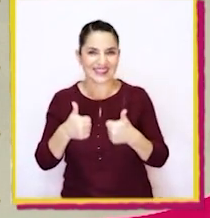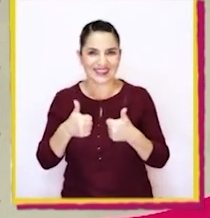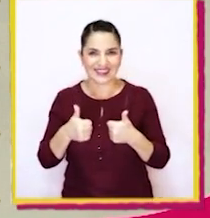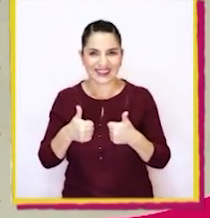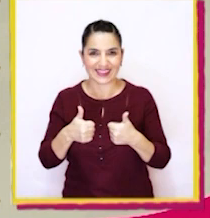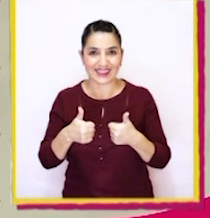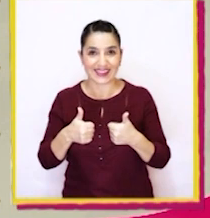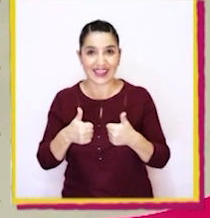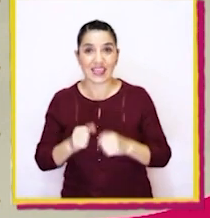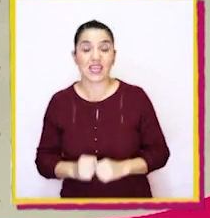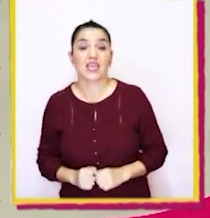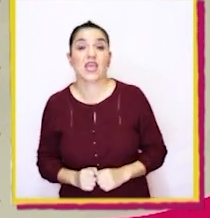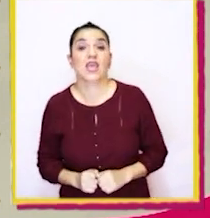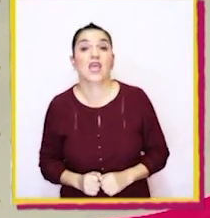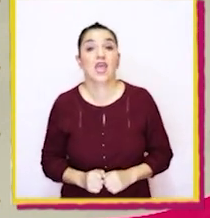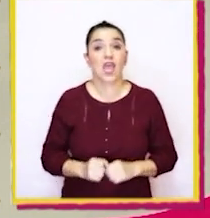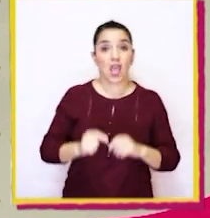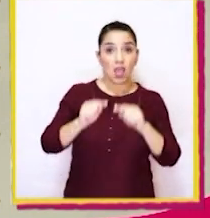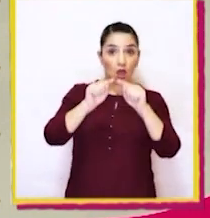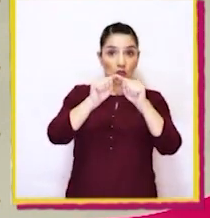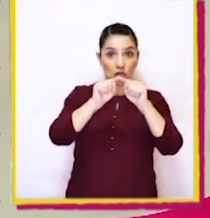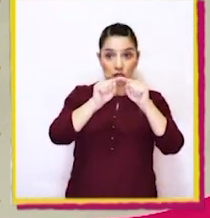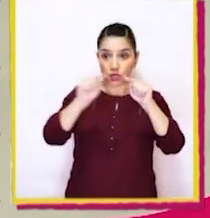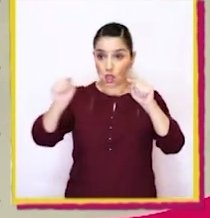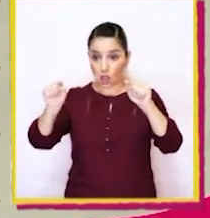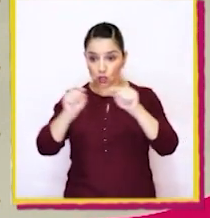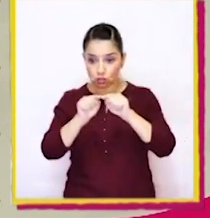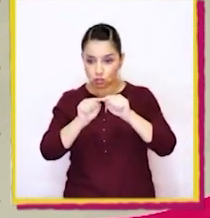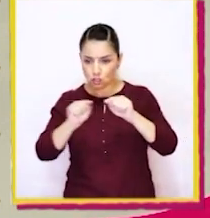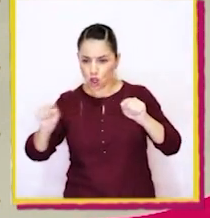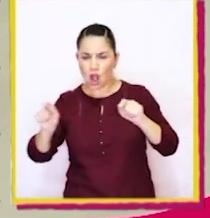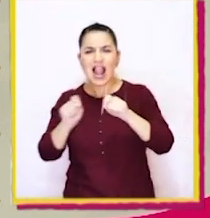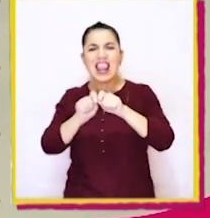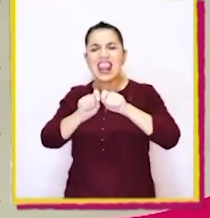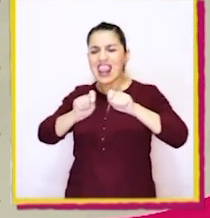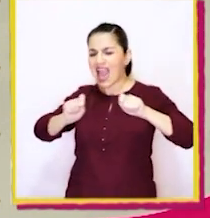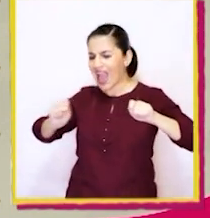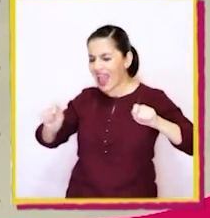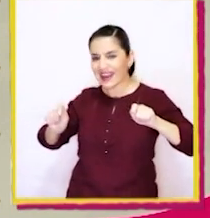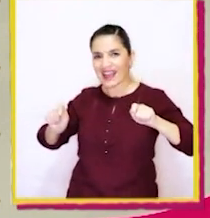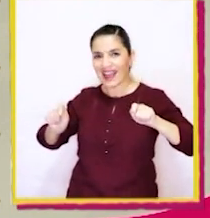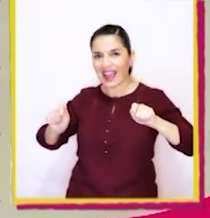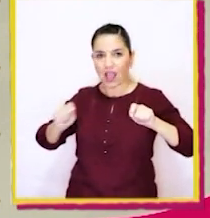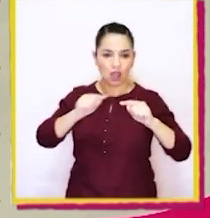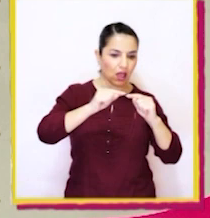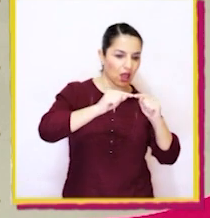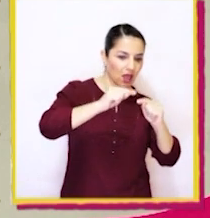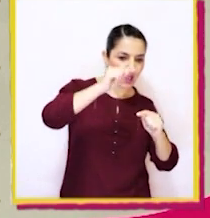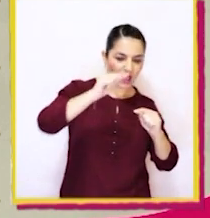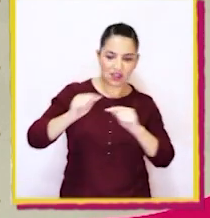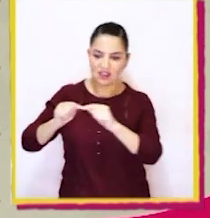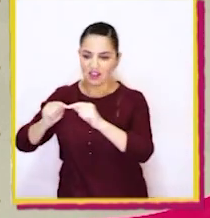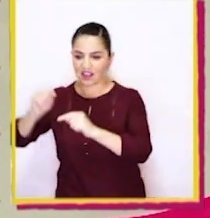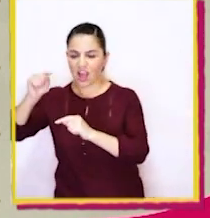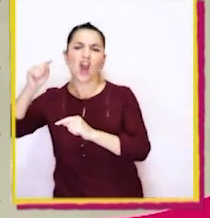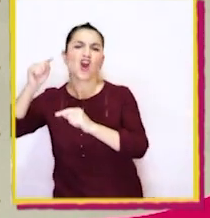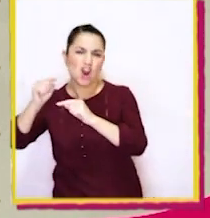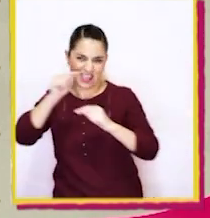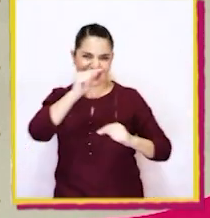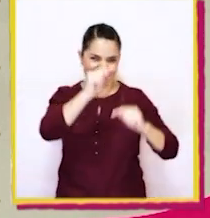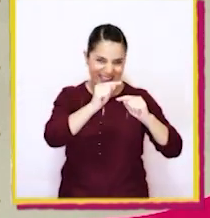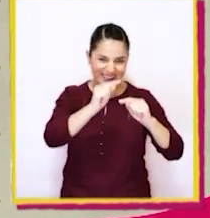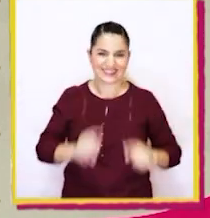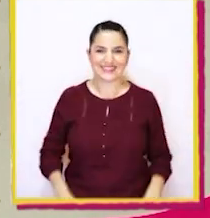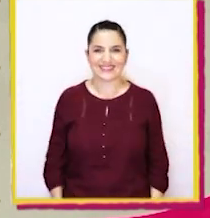¡Excelente! Tenemos dos lados compuestos por dos líneas largas y dos lados con